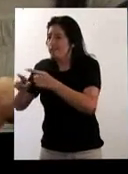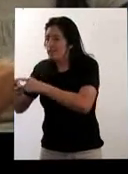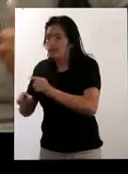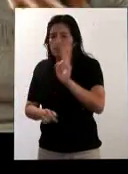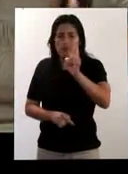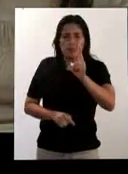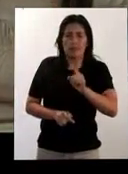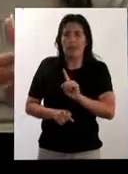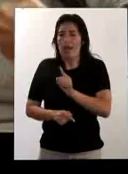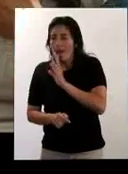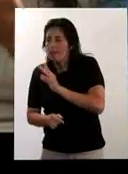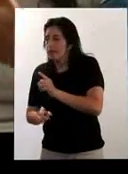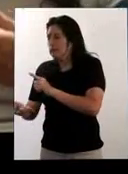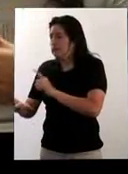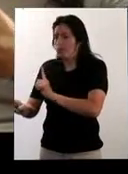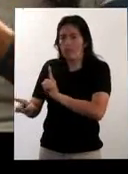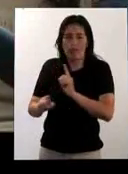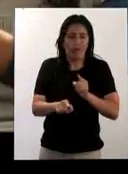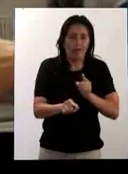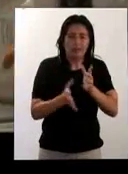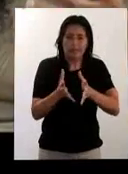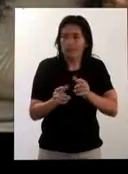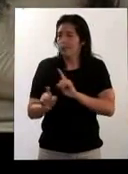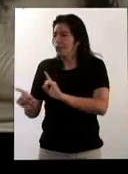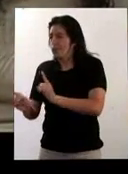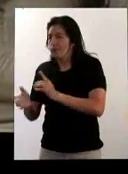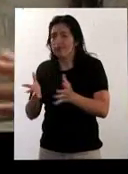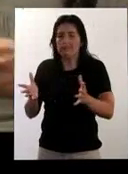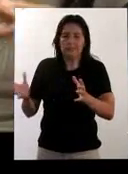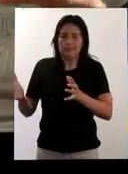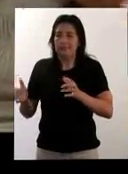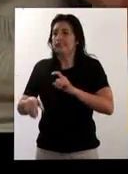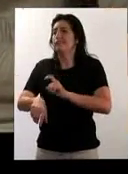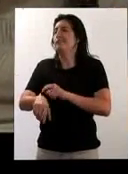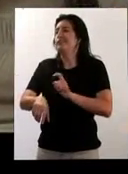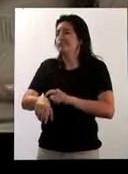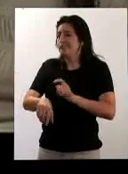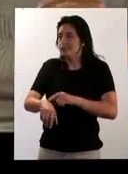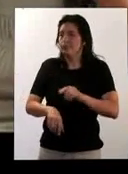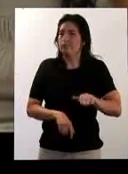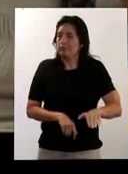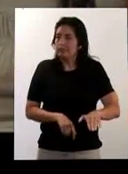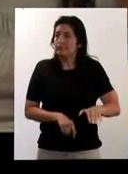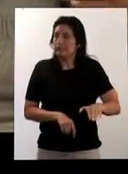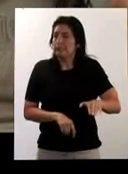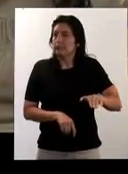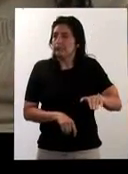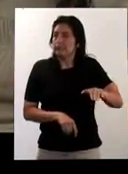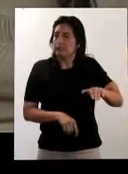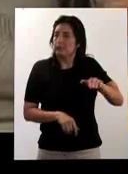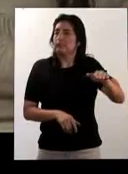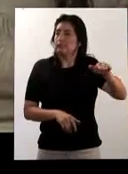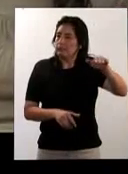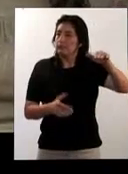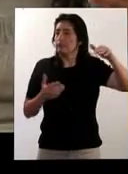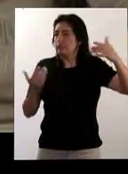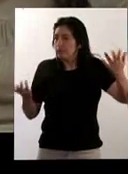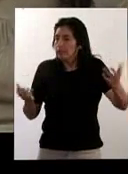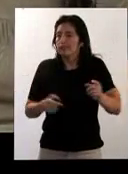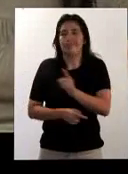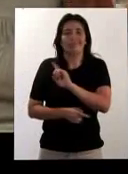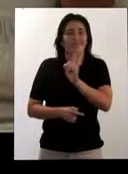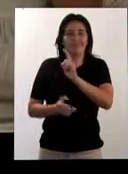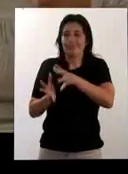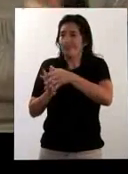las profesoras dicen que hablen, otras dicen que no hablen, que usen señas, que no usen señas. Y en todo ese tiempo los chicos van pasando los años, van